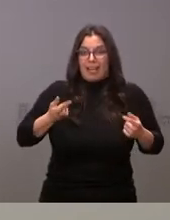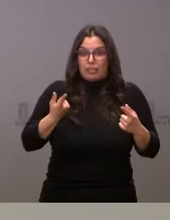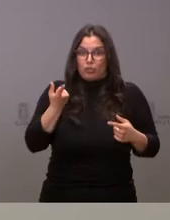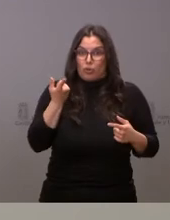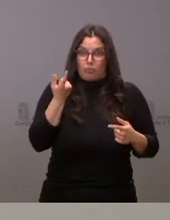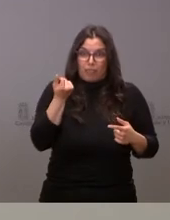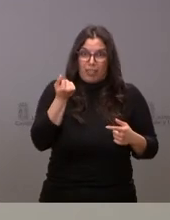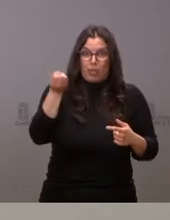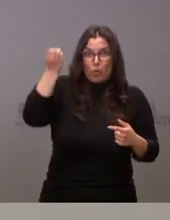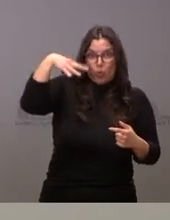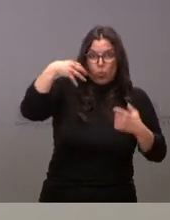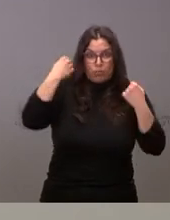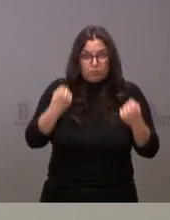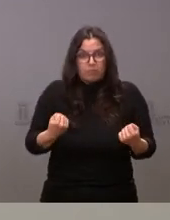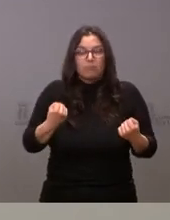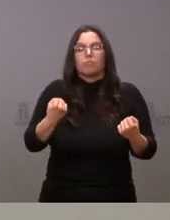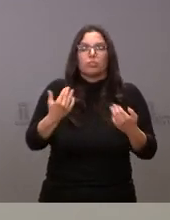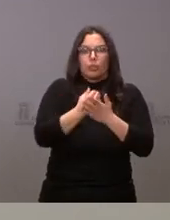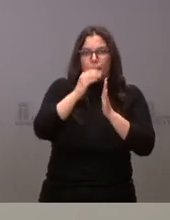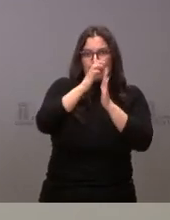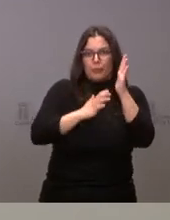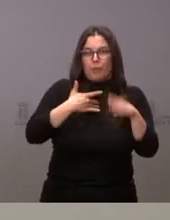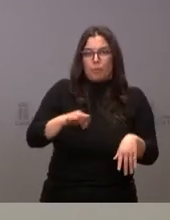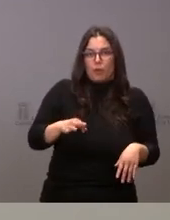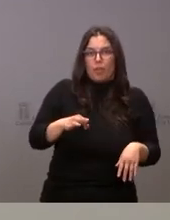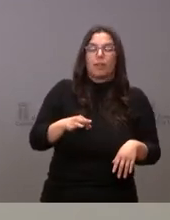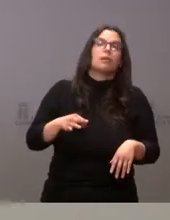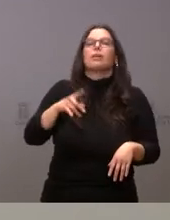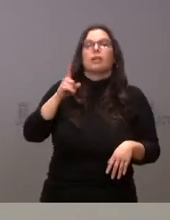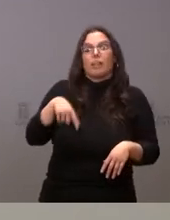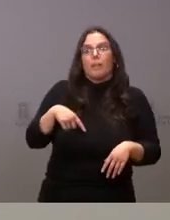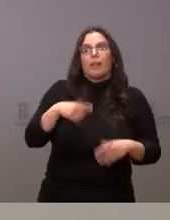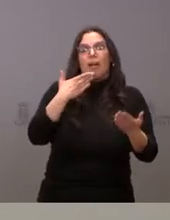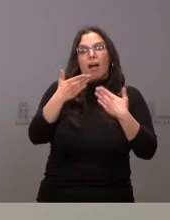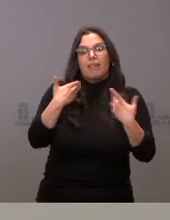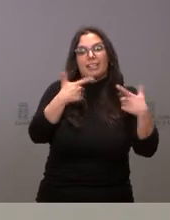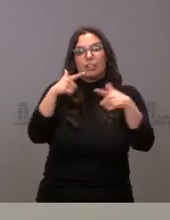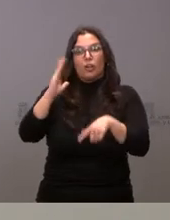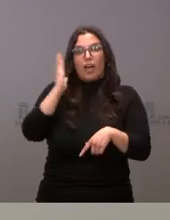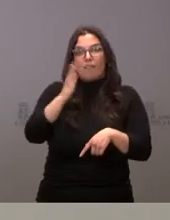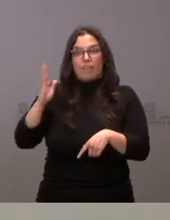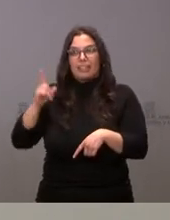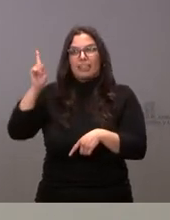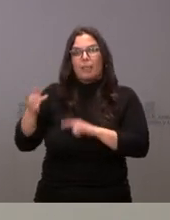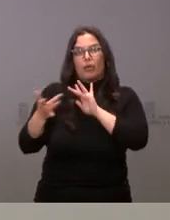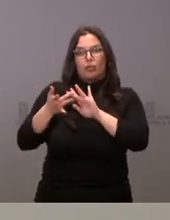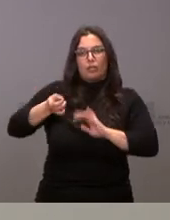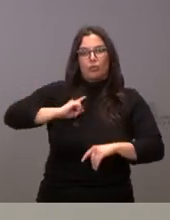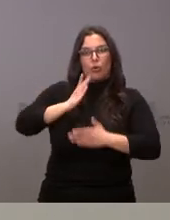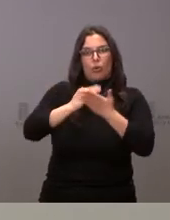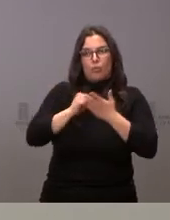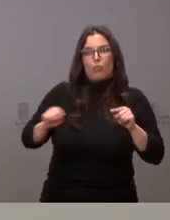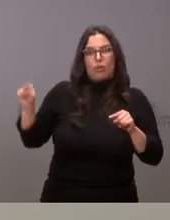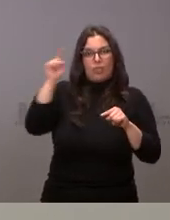energía y que esto fuera en el diálogo con los sectores afectados y también con las comunidades autónomas. Somos